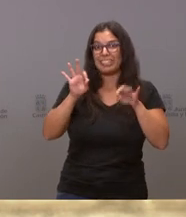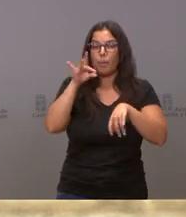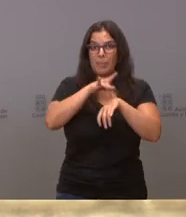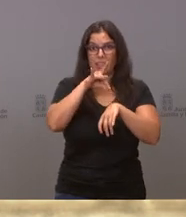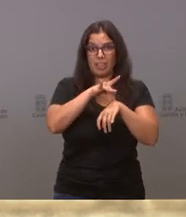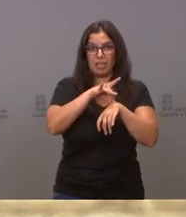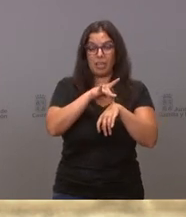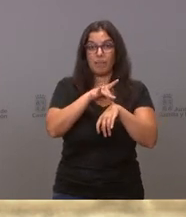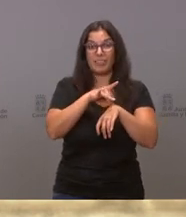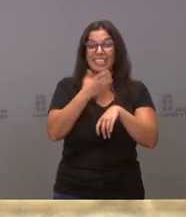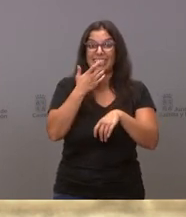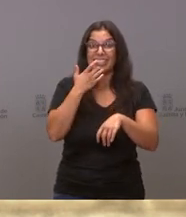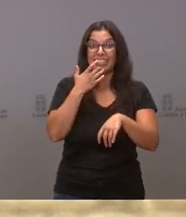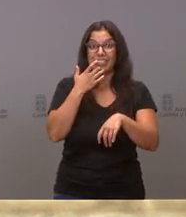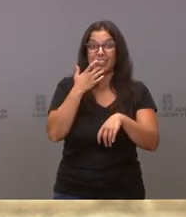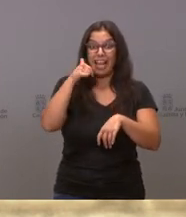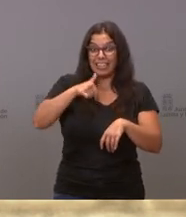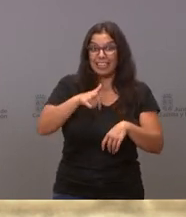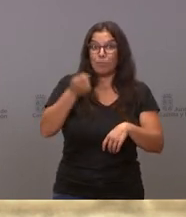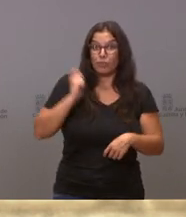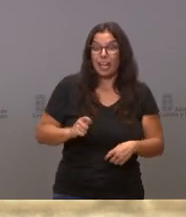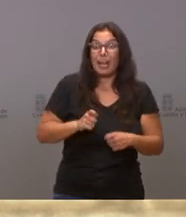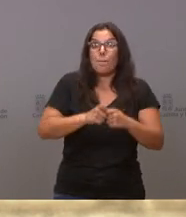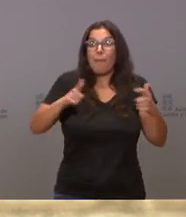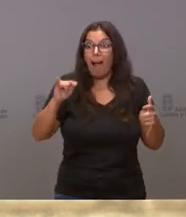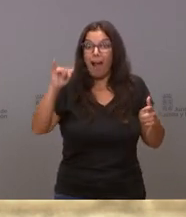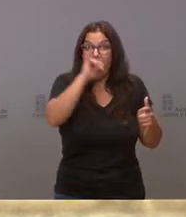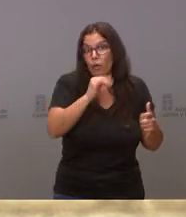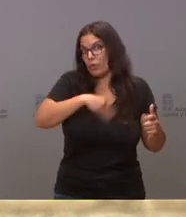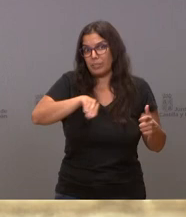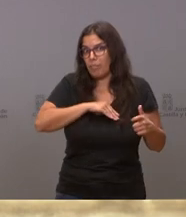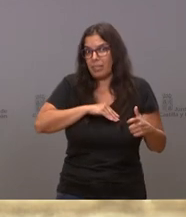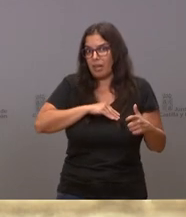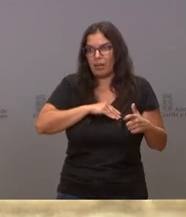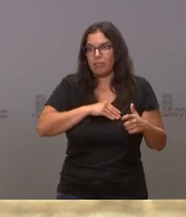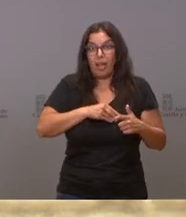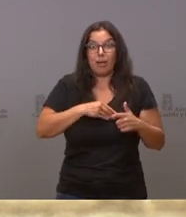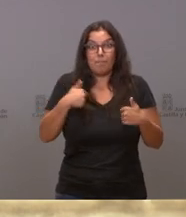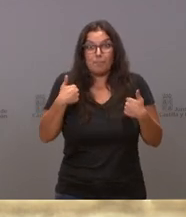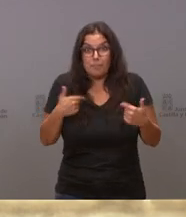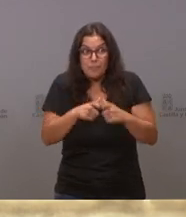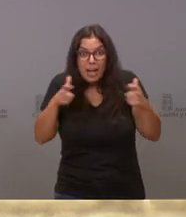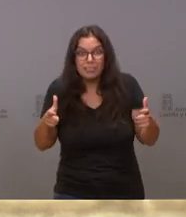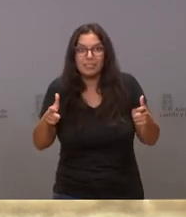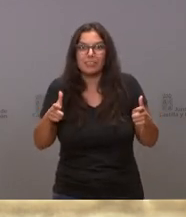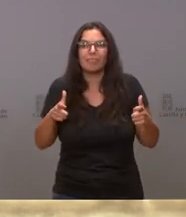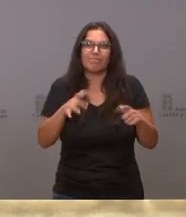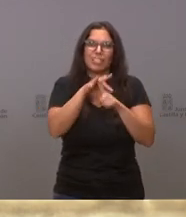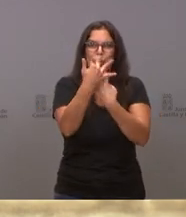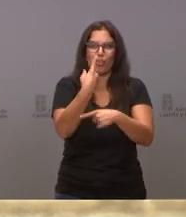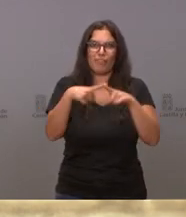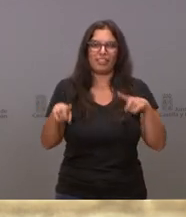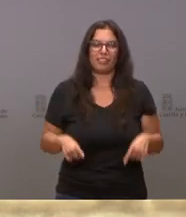más profesionales en esta tierra, en este país, en esta nación, las cosas serían de otra manera.